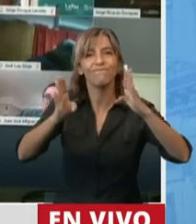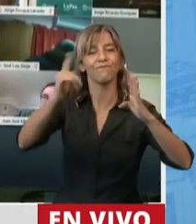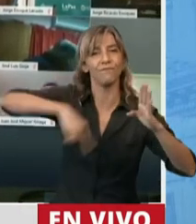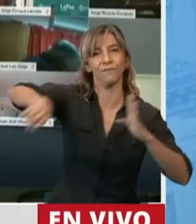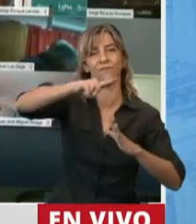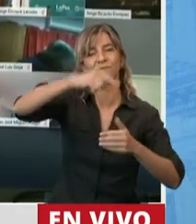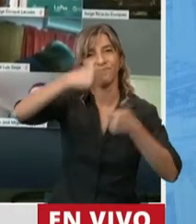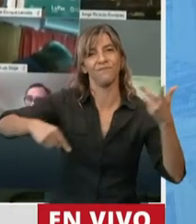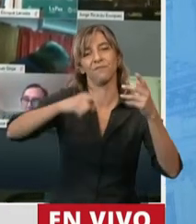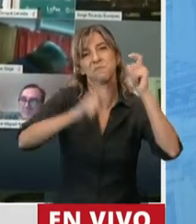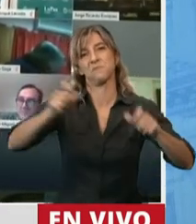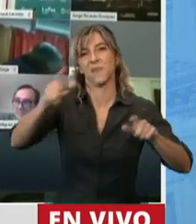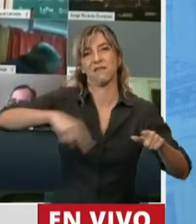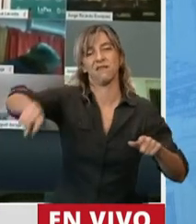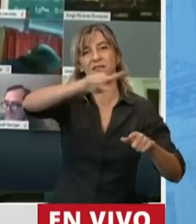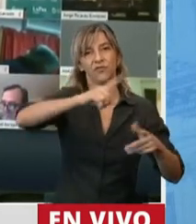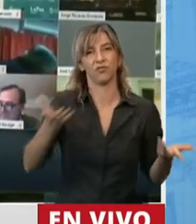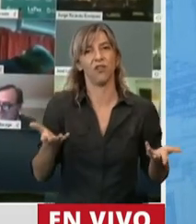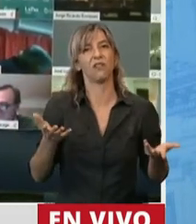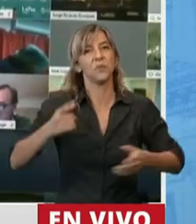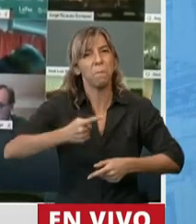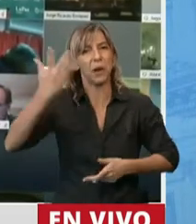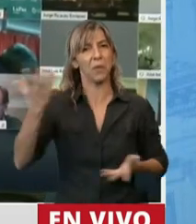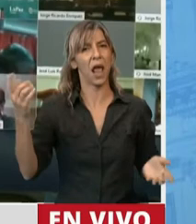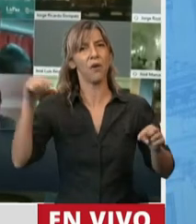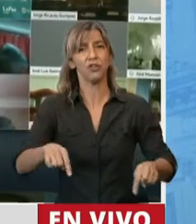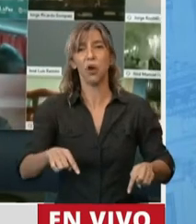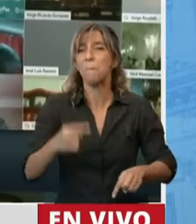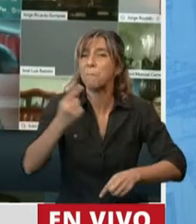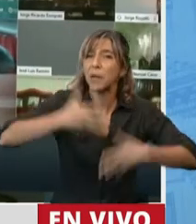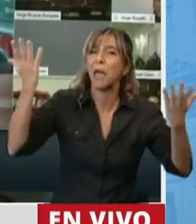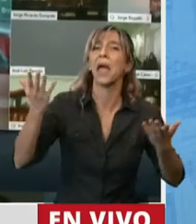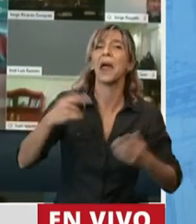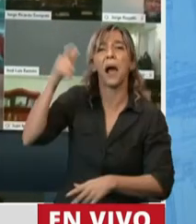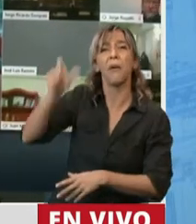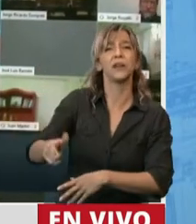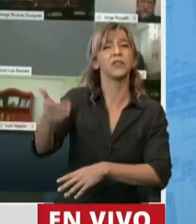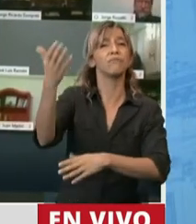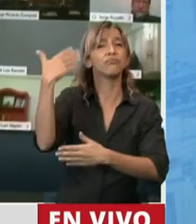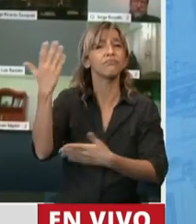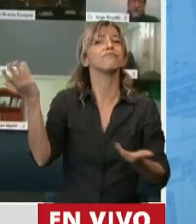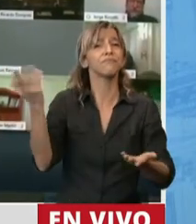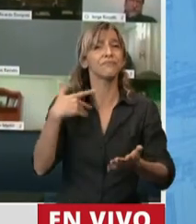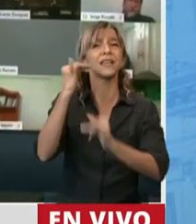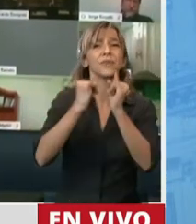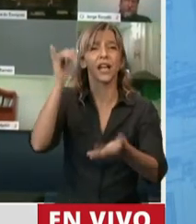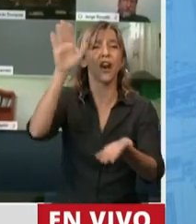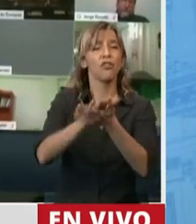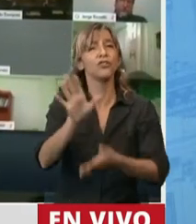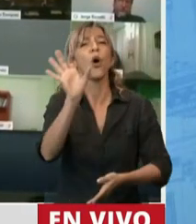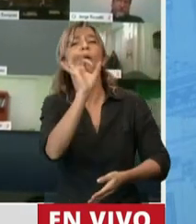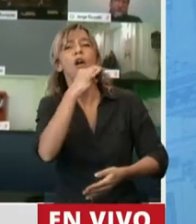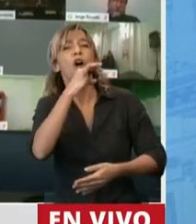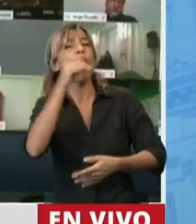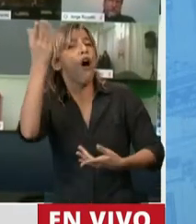recinto y en esta sesión hemos citado a Raúl Scalabrini Ortiz cuando nos decía que aquello que no se